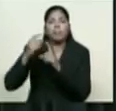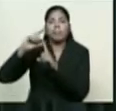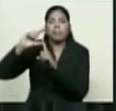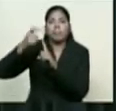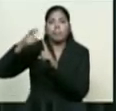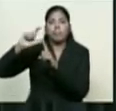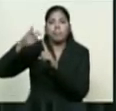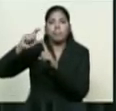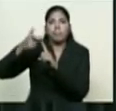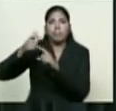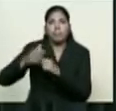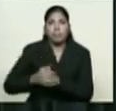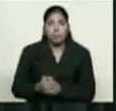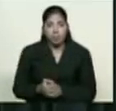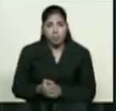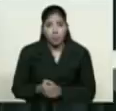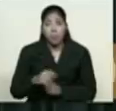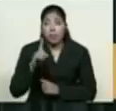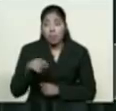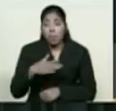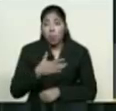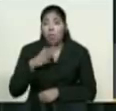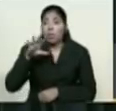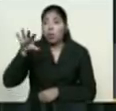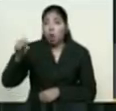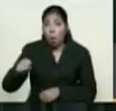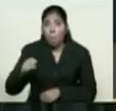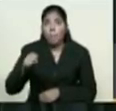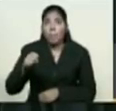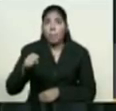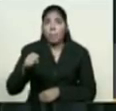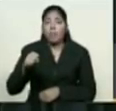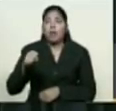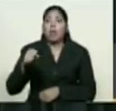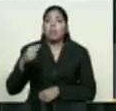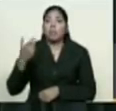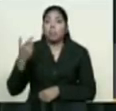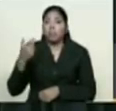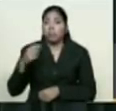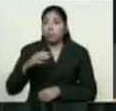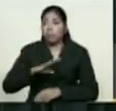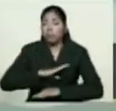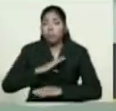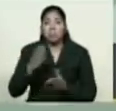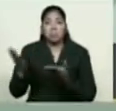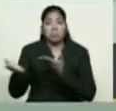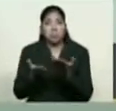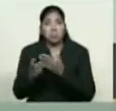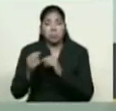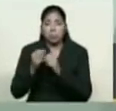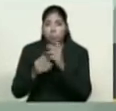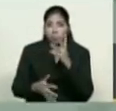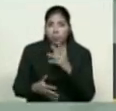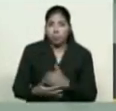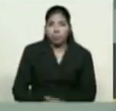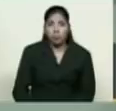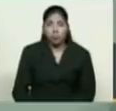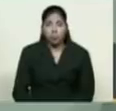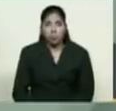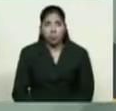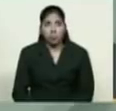pagos, adquisición de alimentos, medicinas, insumos, respuestos industriales en petro,